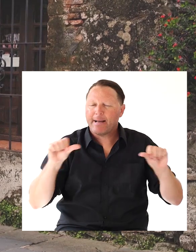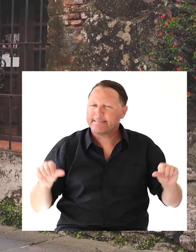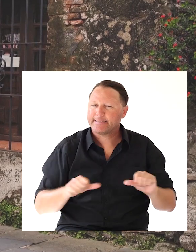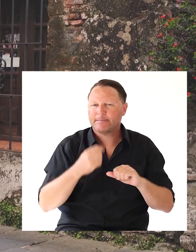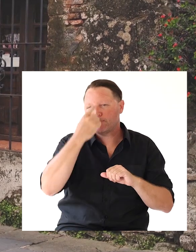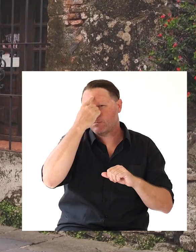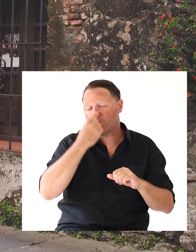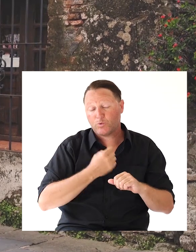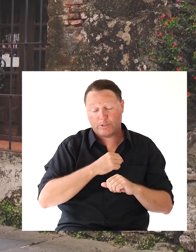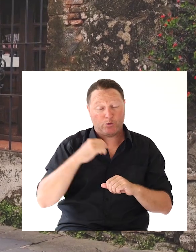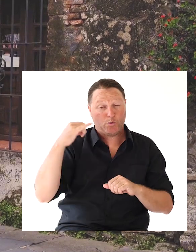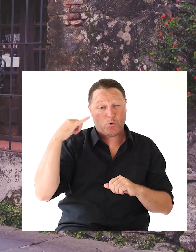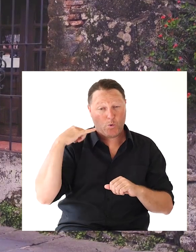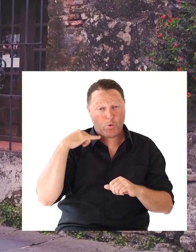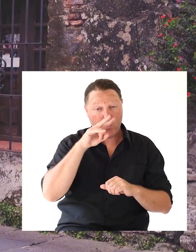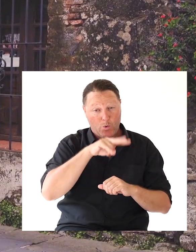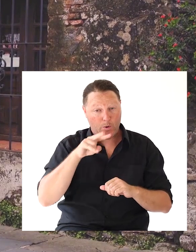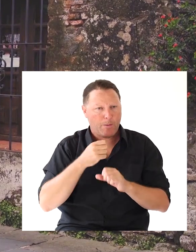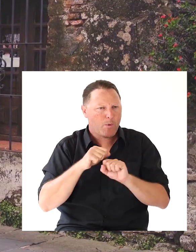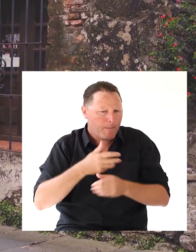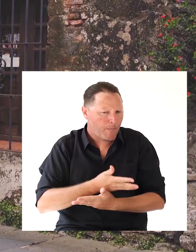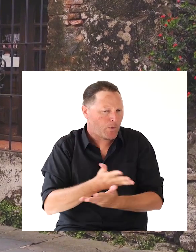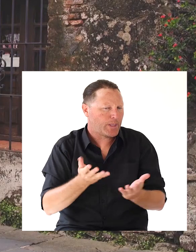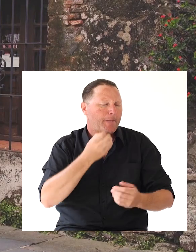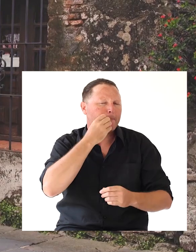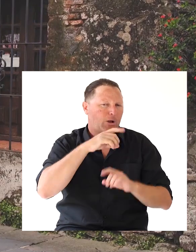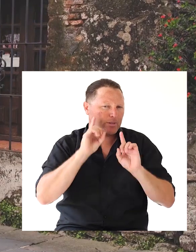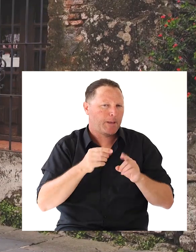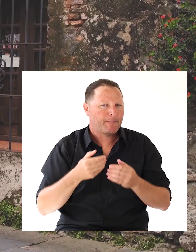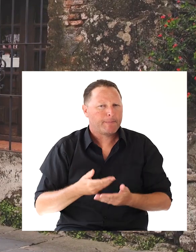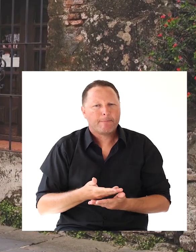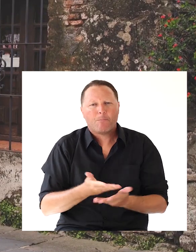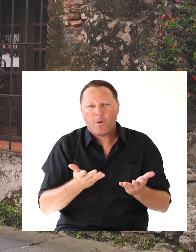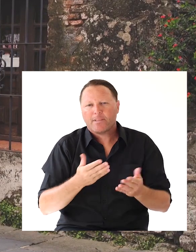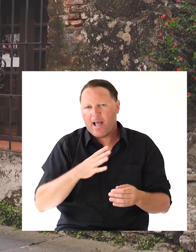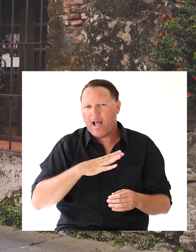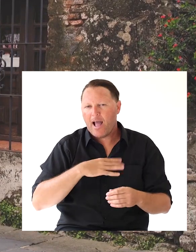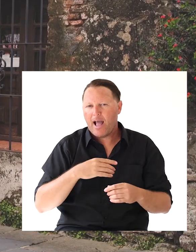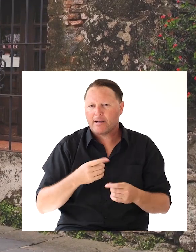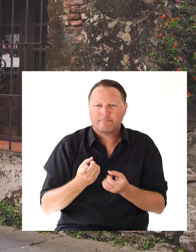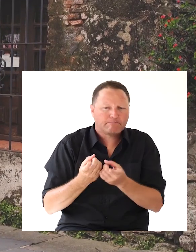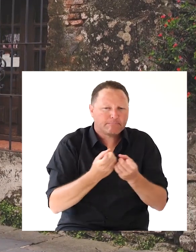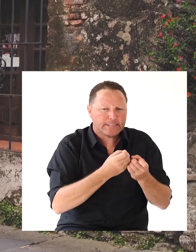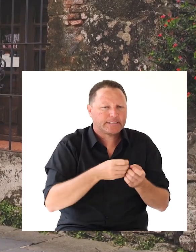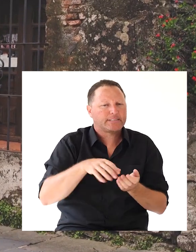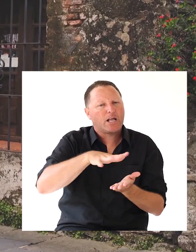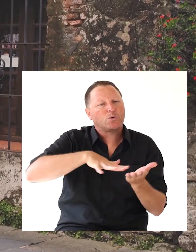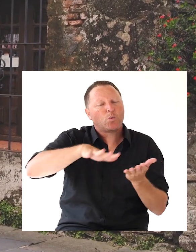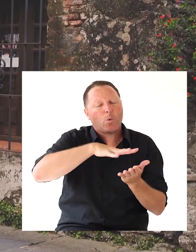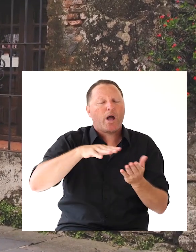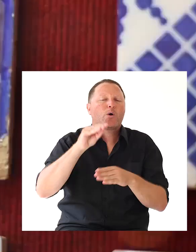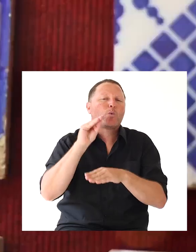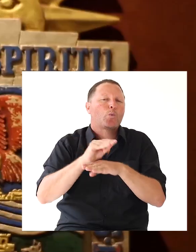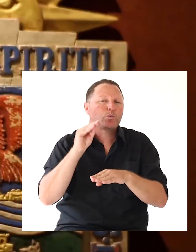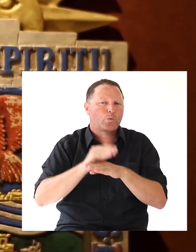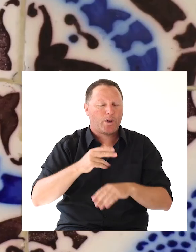el Museo De Colonia En realidad Brinde lo mejor Y refleje Lo que merece Este sitio Patrimonio Cultural De la